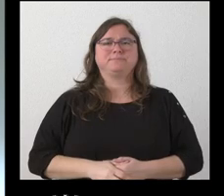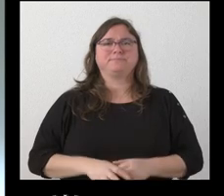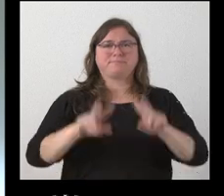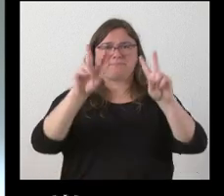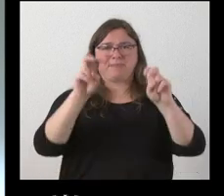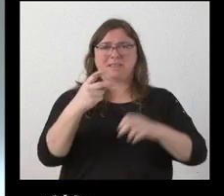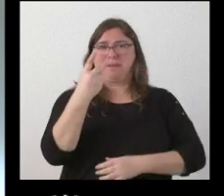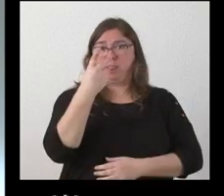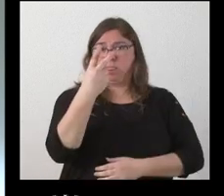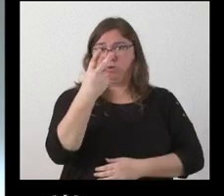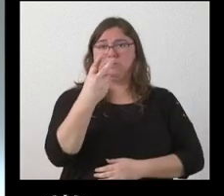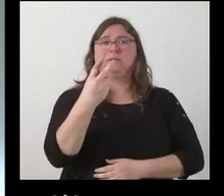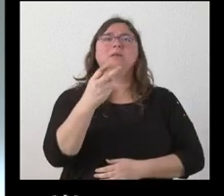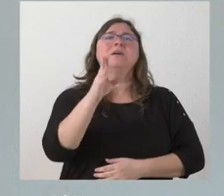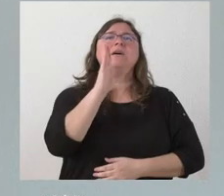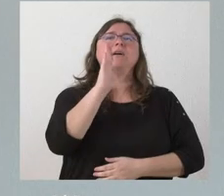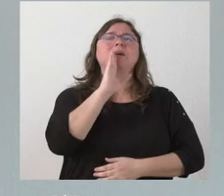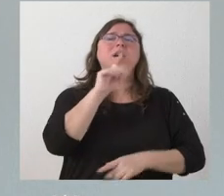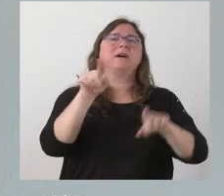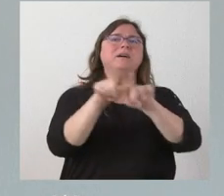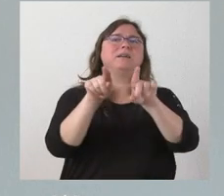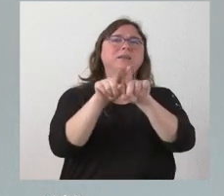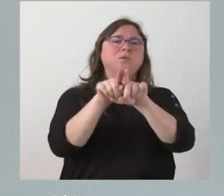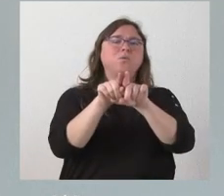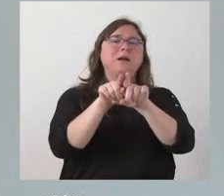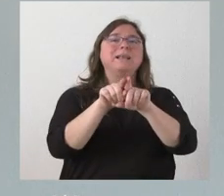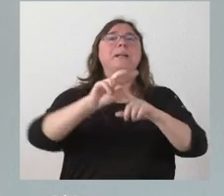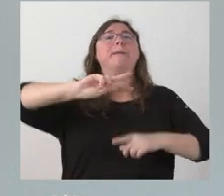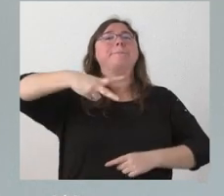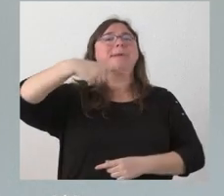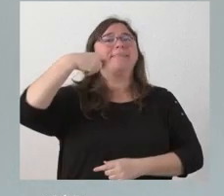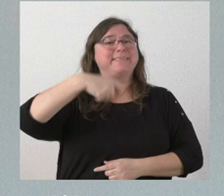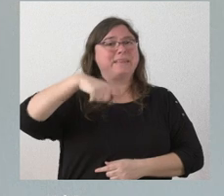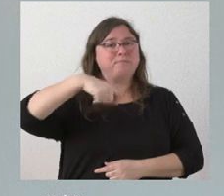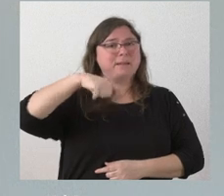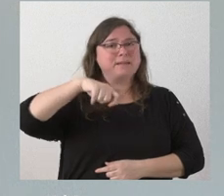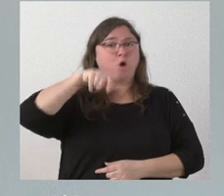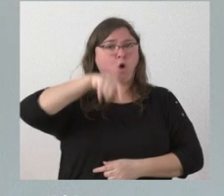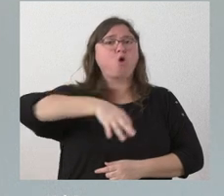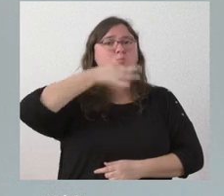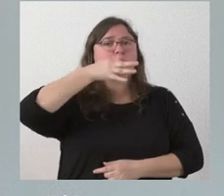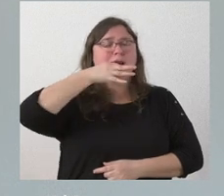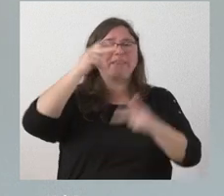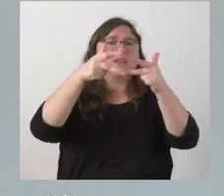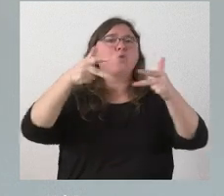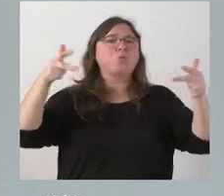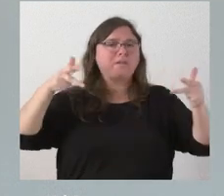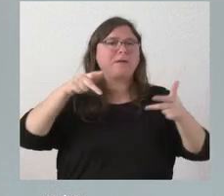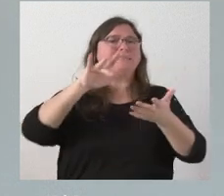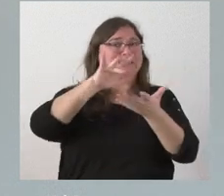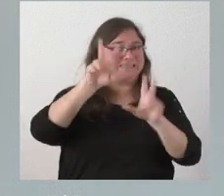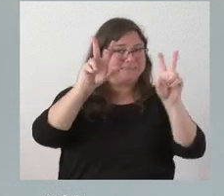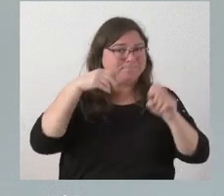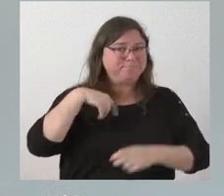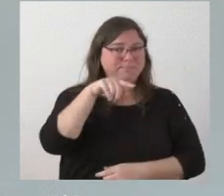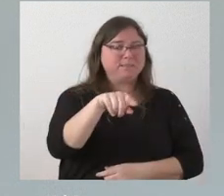les confirmo que había anticipado pero para darlo ya con seguridad efectivamente el vicepresidente ofrecerá esta tarde una rueda de prensa sobre esta cuestión y ahí habrá ocasión de ofrecer